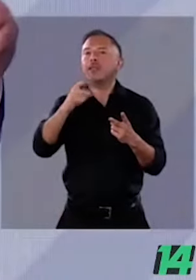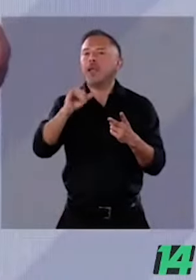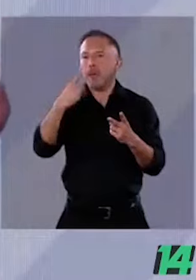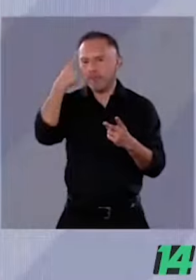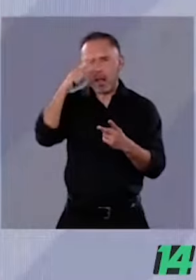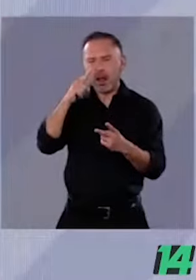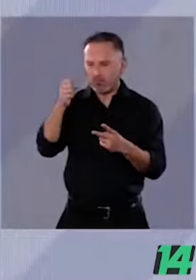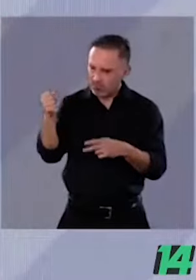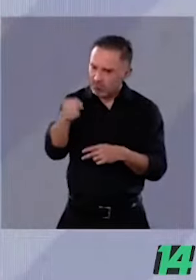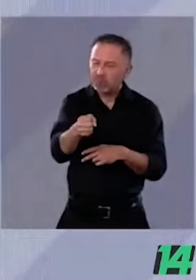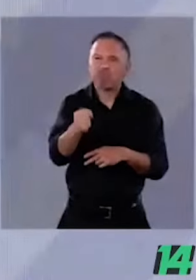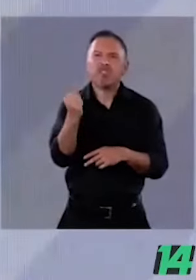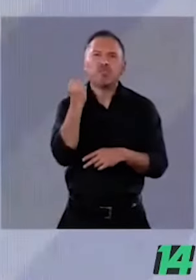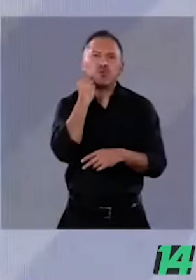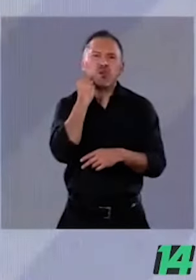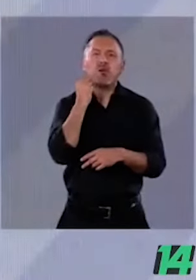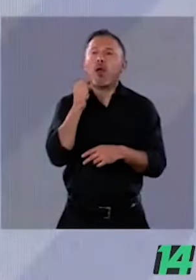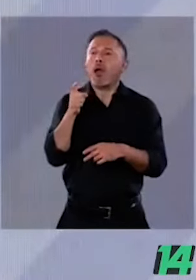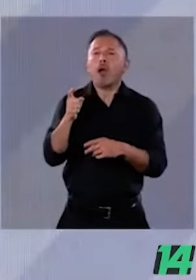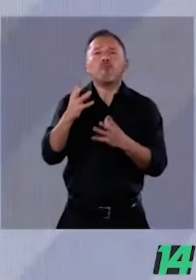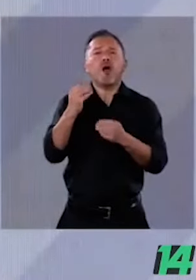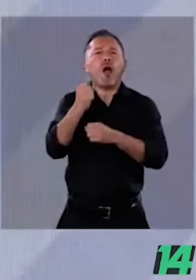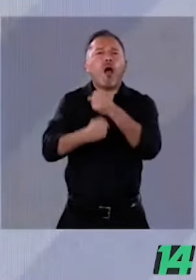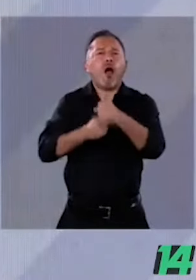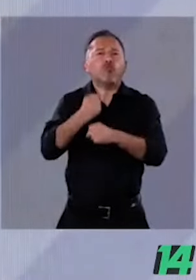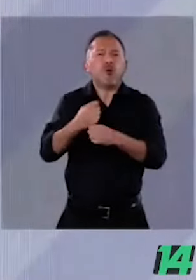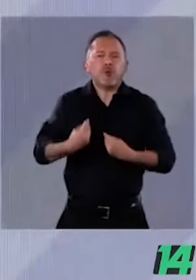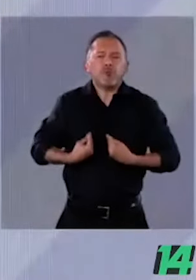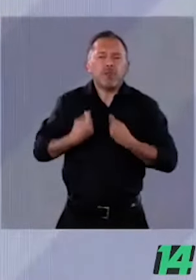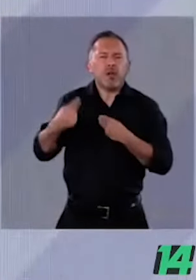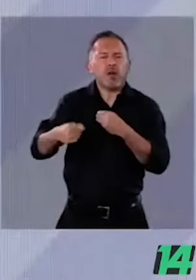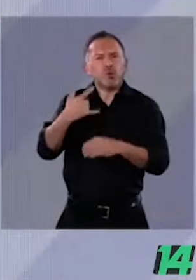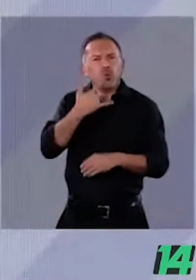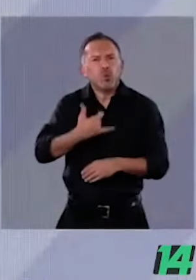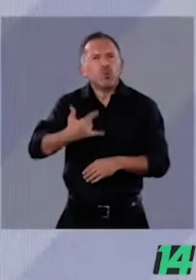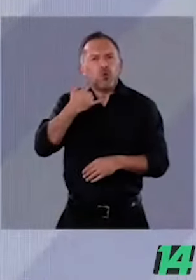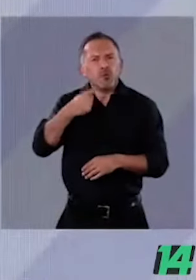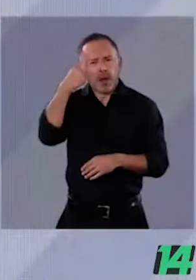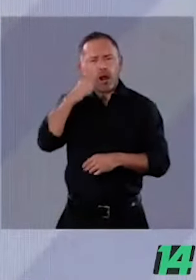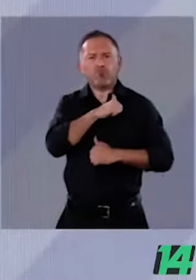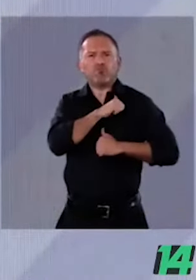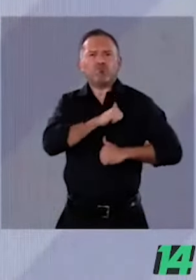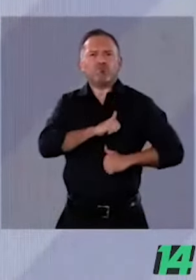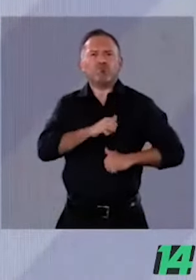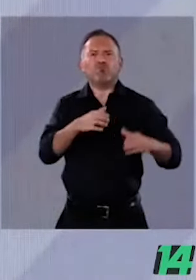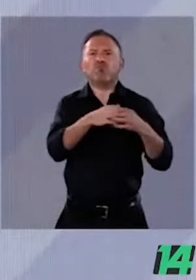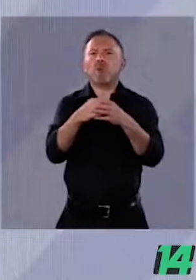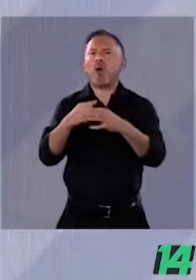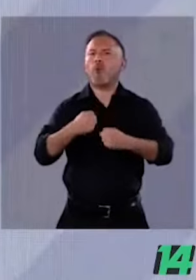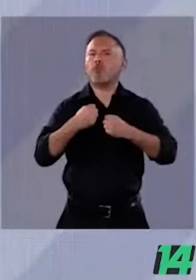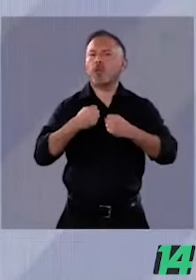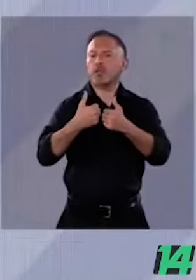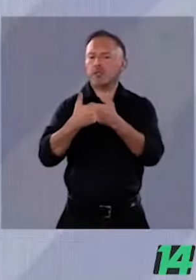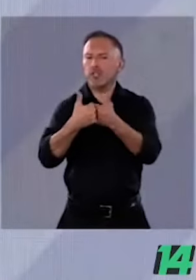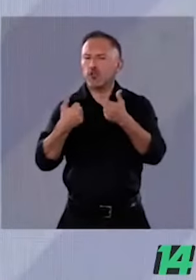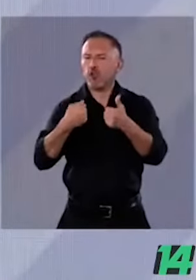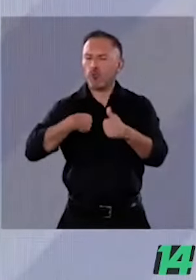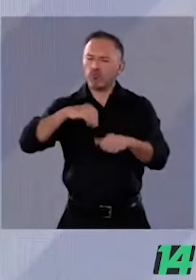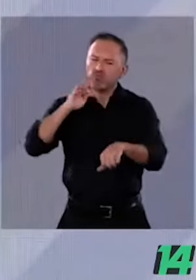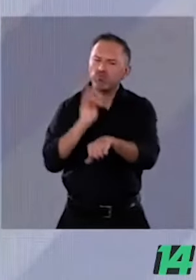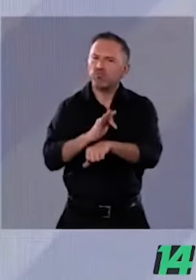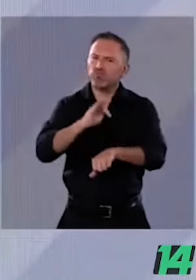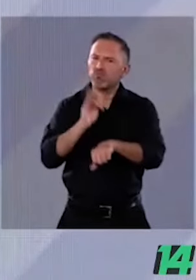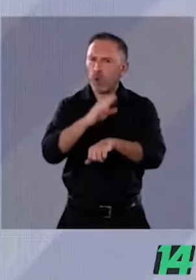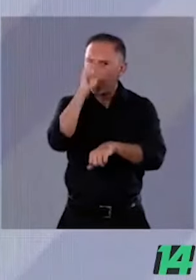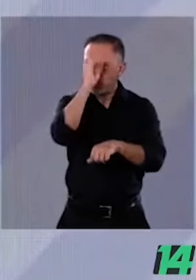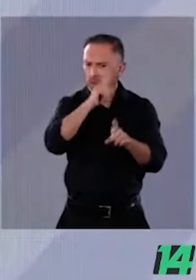a personas que han luchado toda su vida por la democracia, por la división de poderes, por el pluralismo. Tenemos las mejores listas, las listas para sentirnos orgullosas